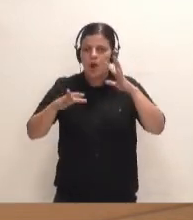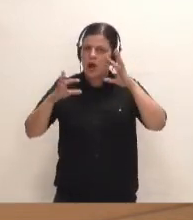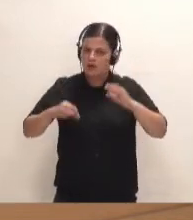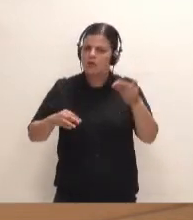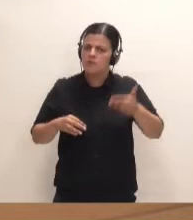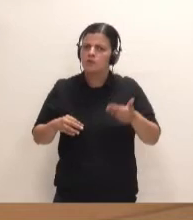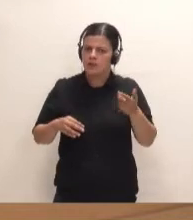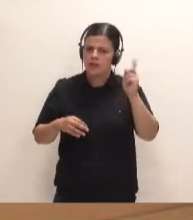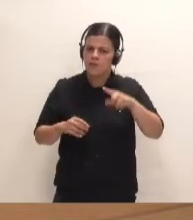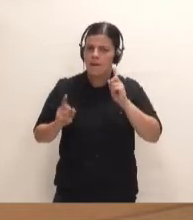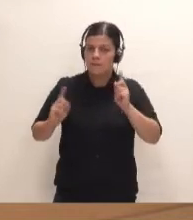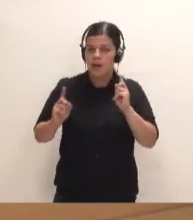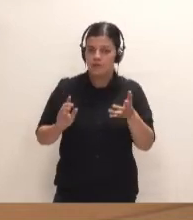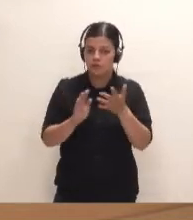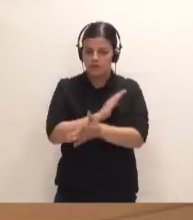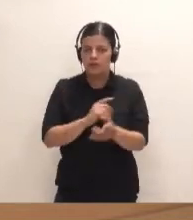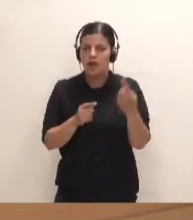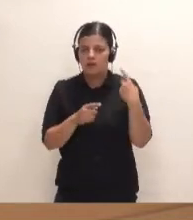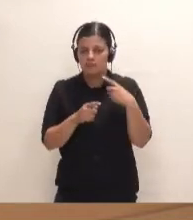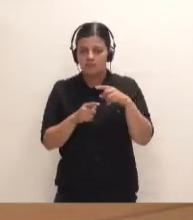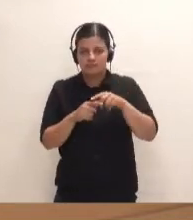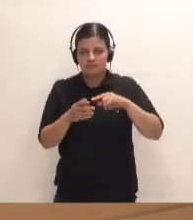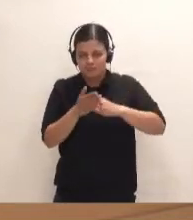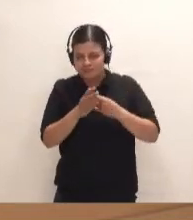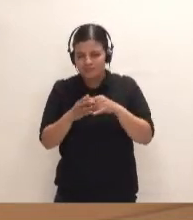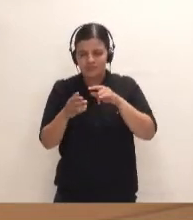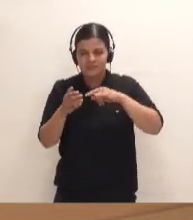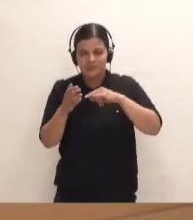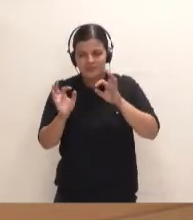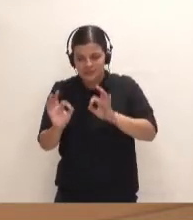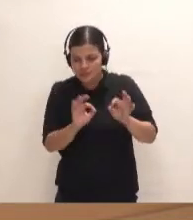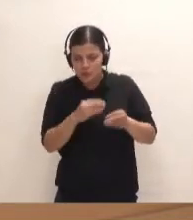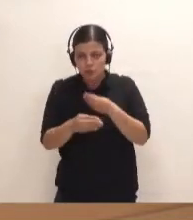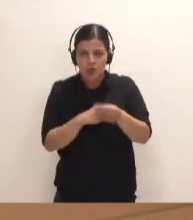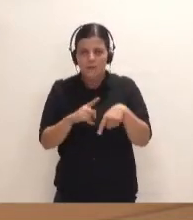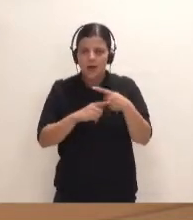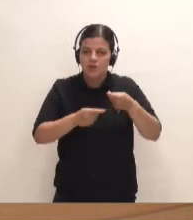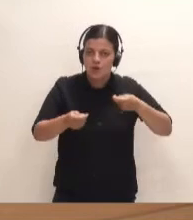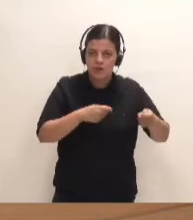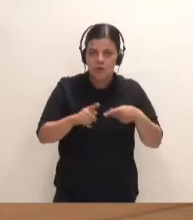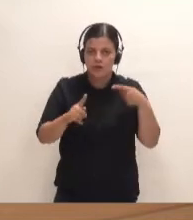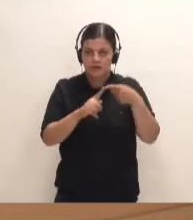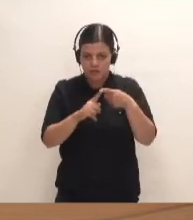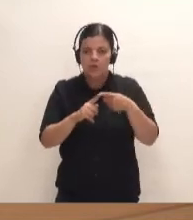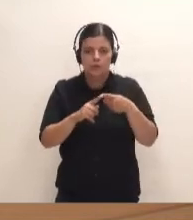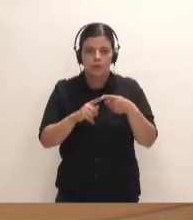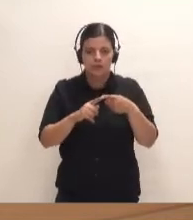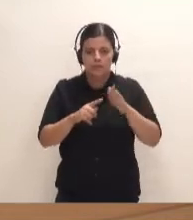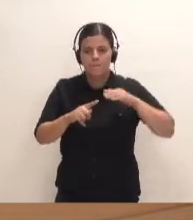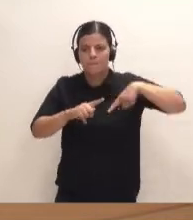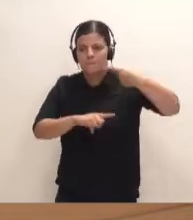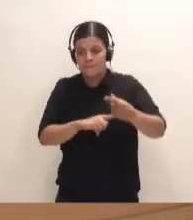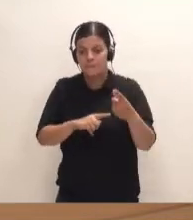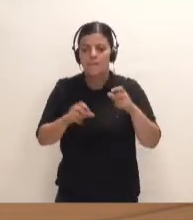estado precavidos, haber usado los medios técnicos y la coordinación para evitar que los daños hubieran sido mayores. Esperar también, pues, la